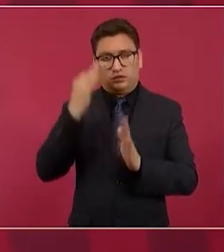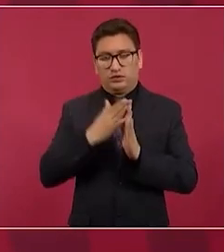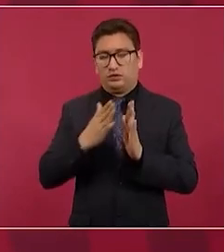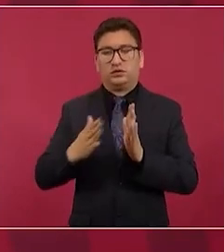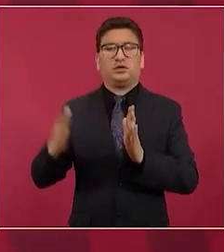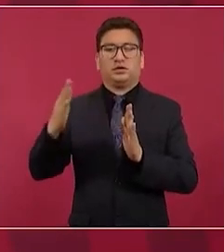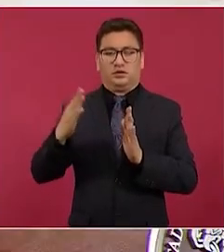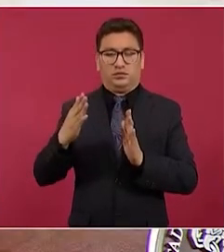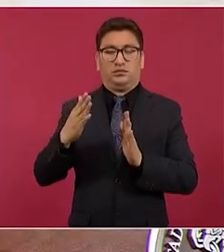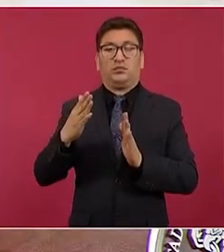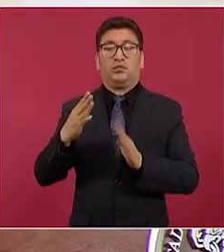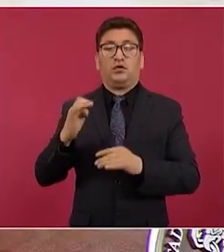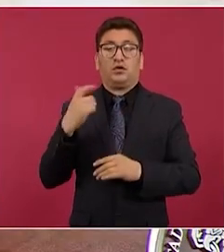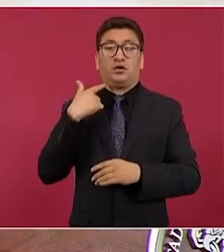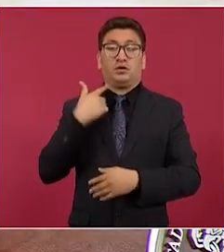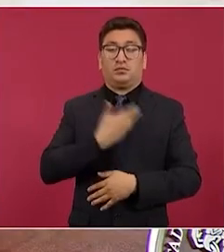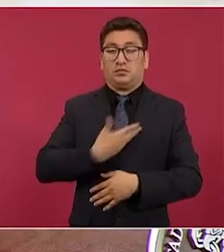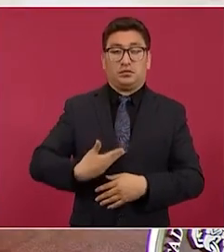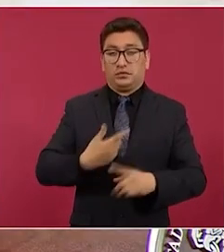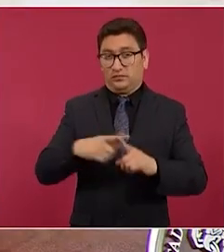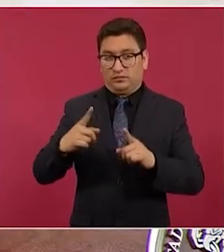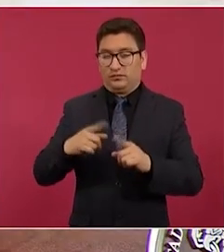neoliberal, porque ya no puede ser lo mismo.